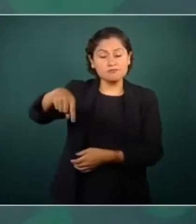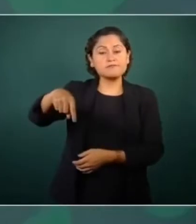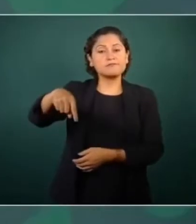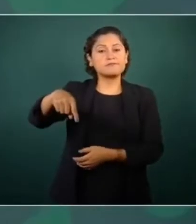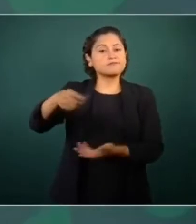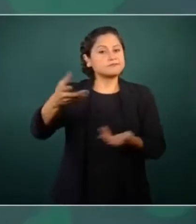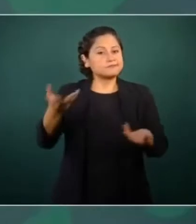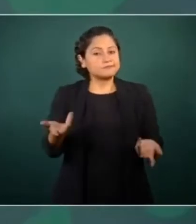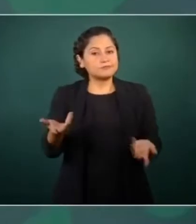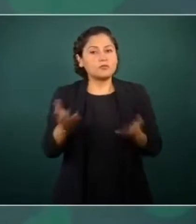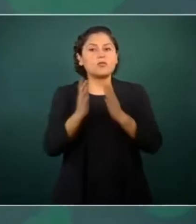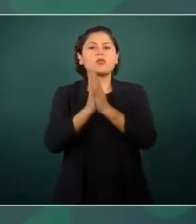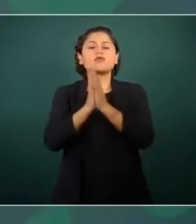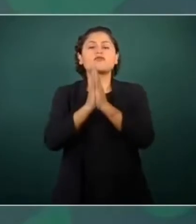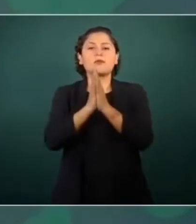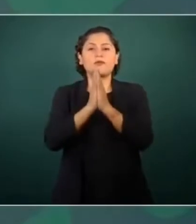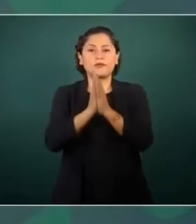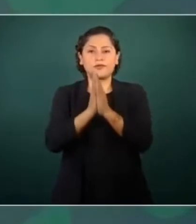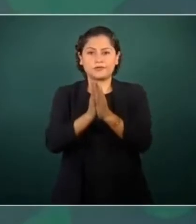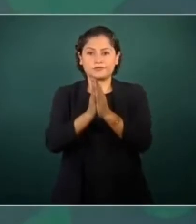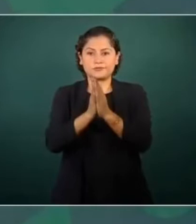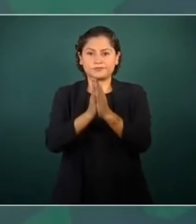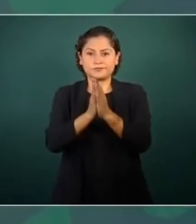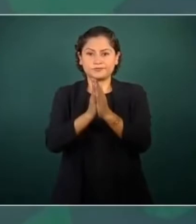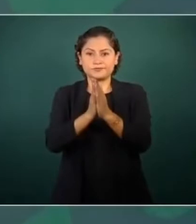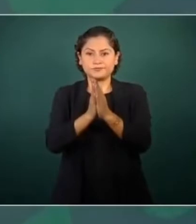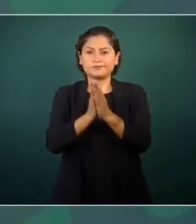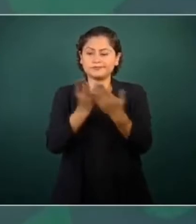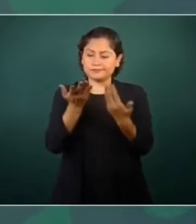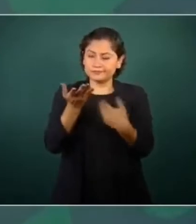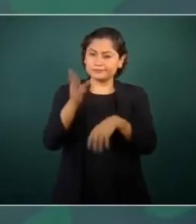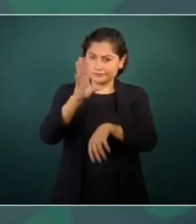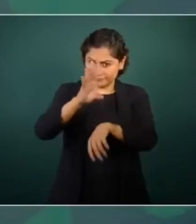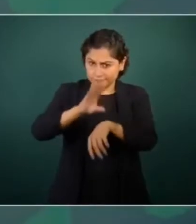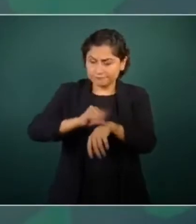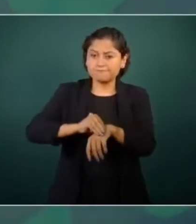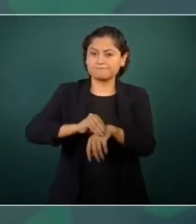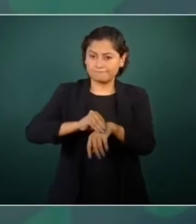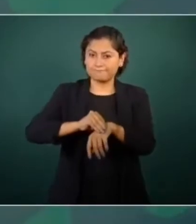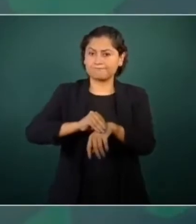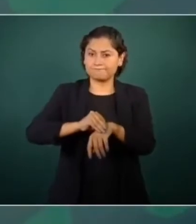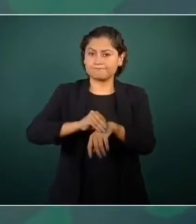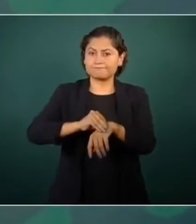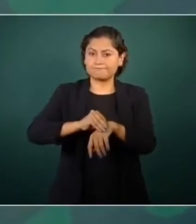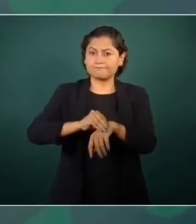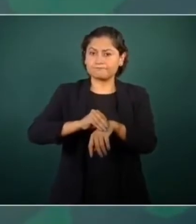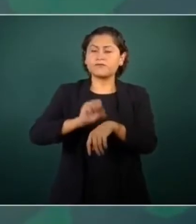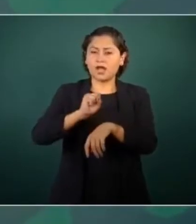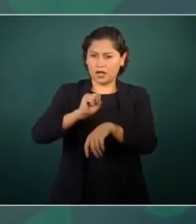nos permitan comunicarnos con ellos